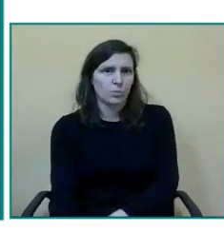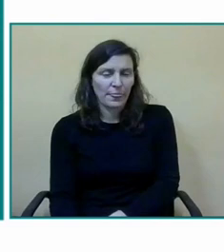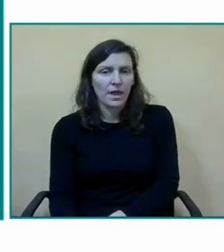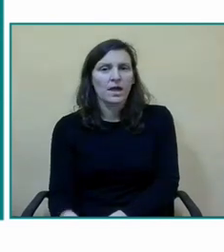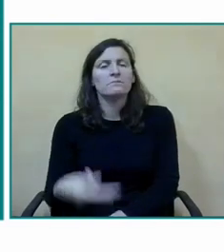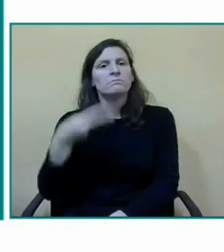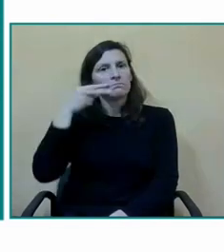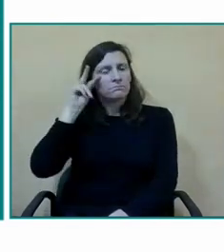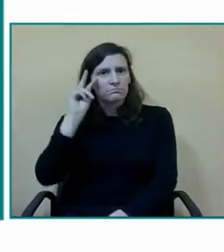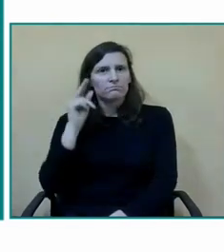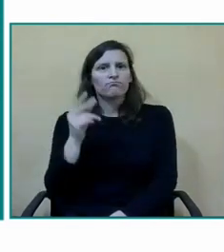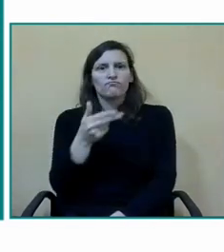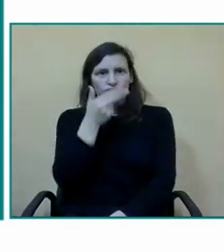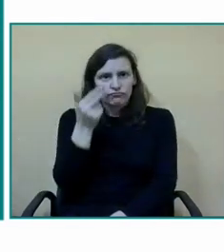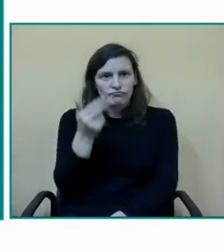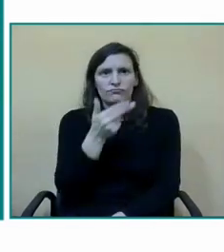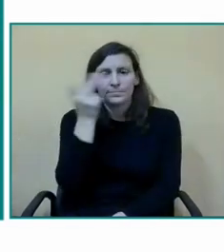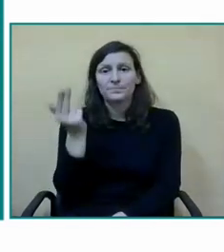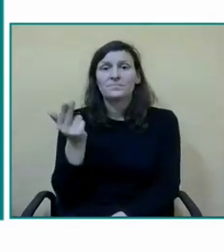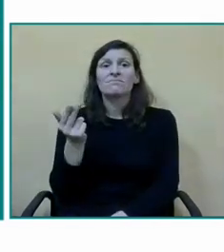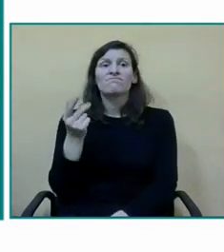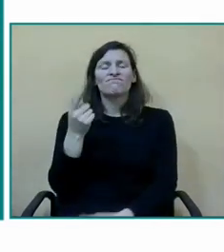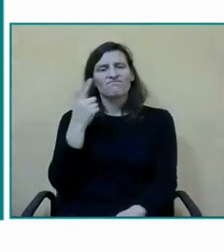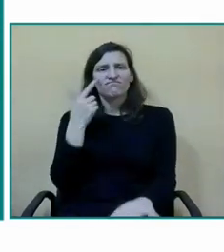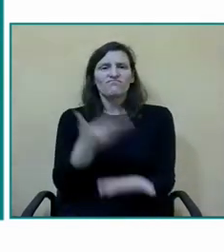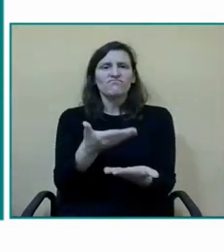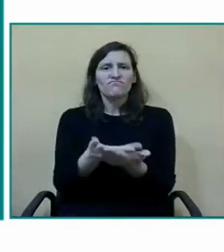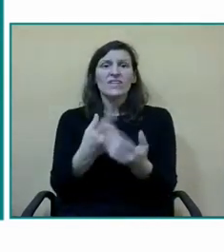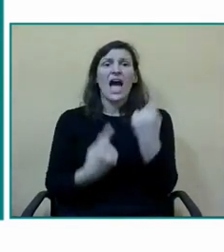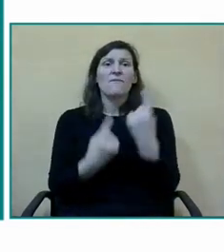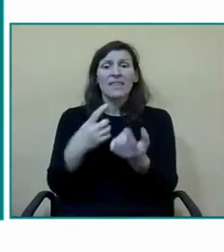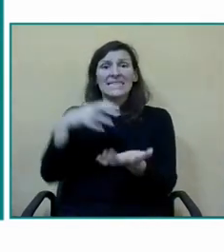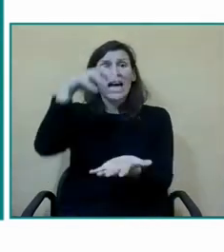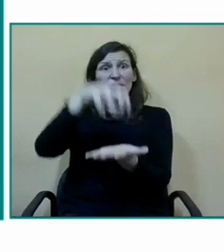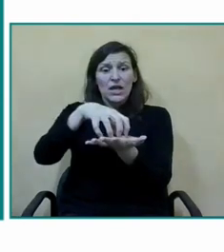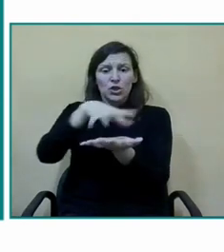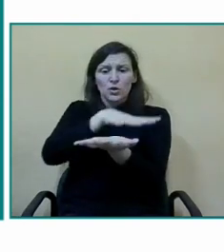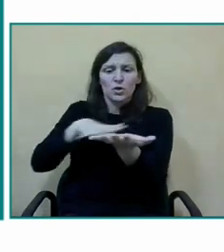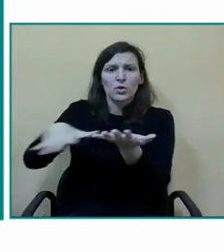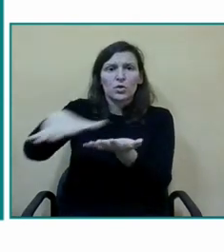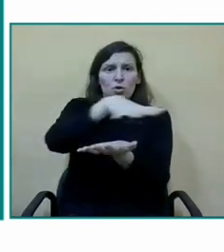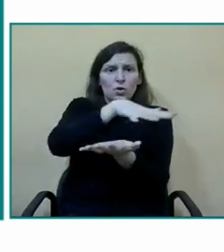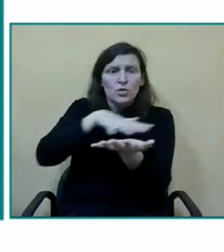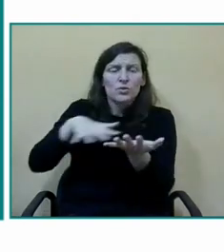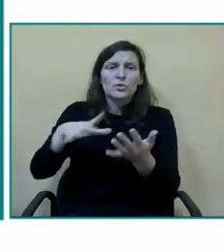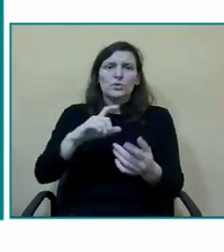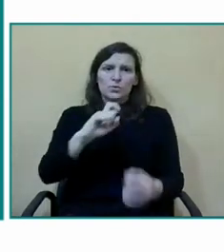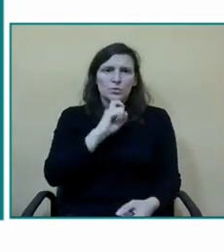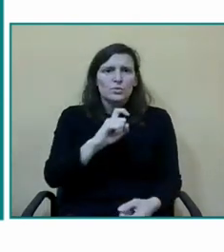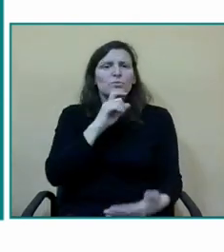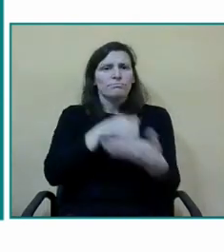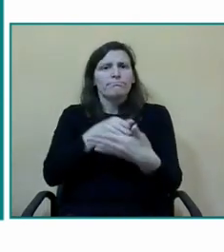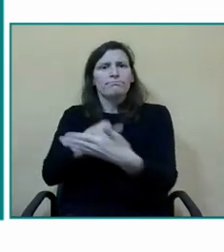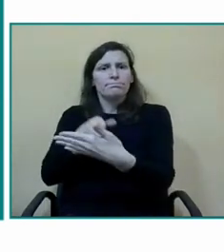mostrarán cómo a pesar de esas circunstancias adversas que se han ido encontrando han hecho sostenible